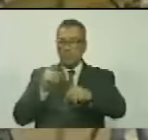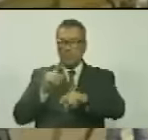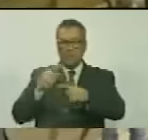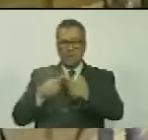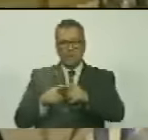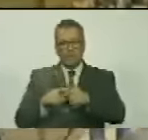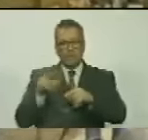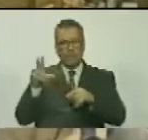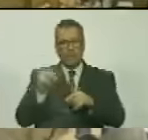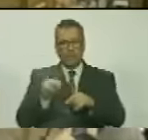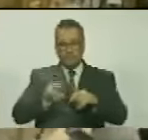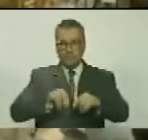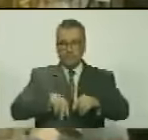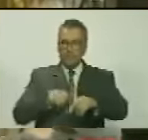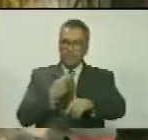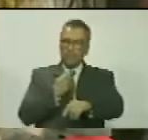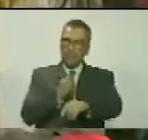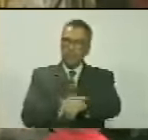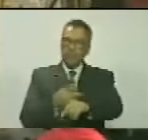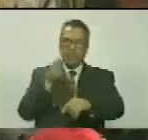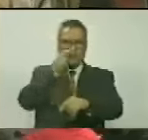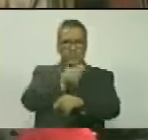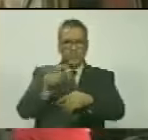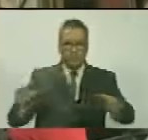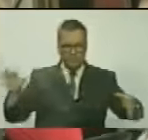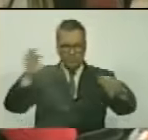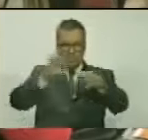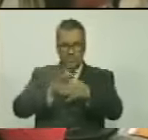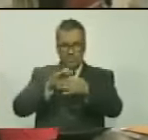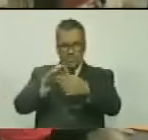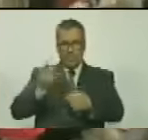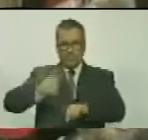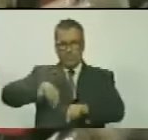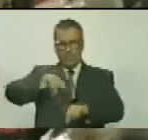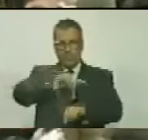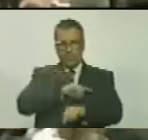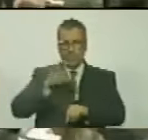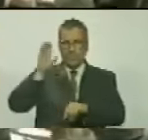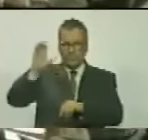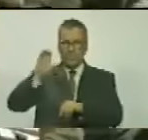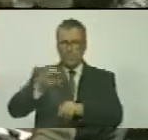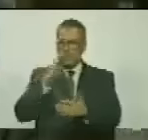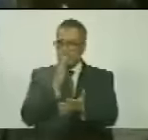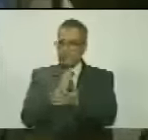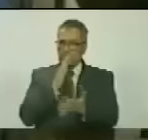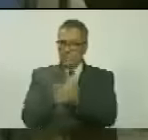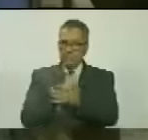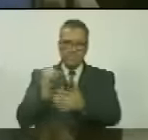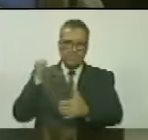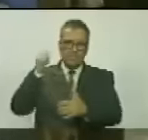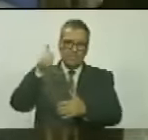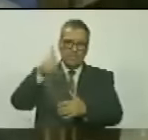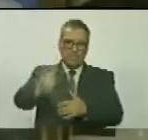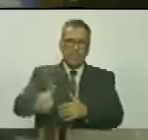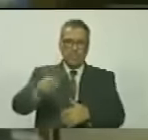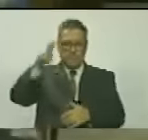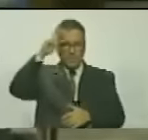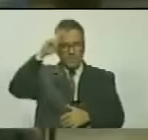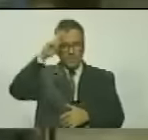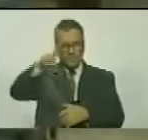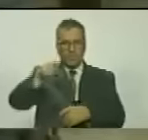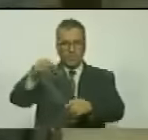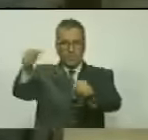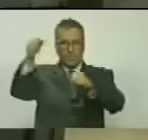no hay nada más poderoso que un pueblo unido y nuestra patria por siempre y para siempre se respeta.